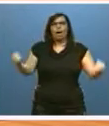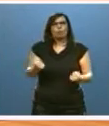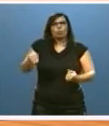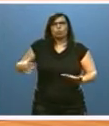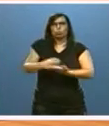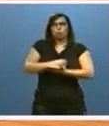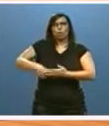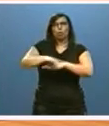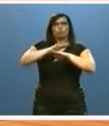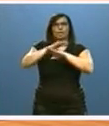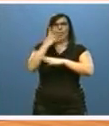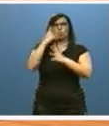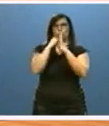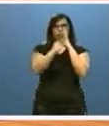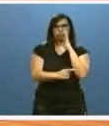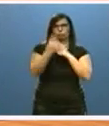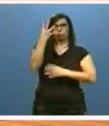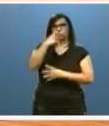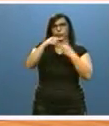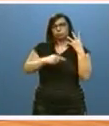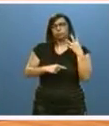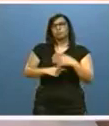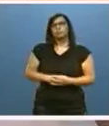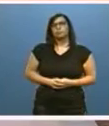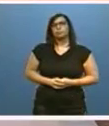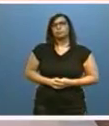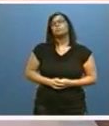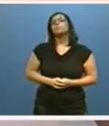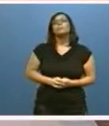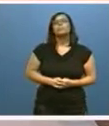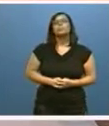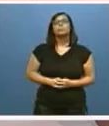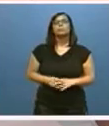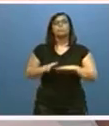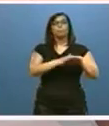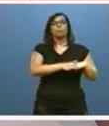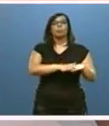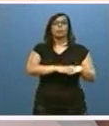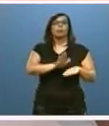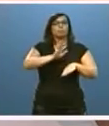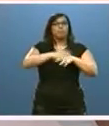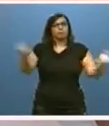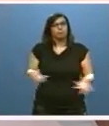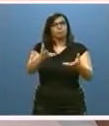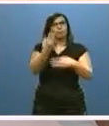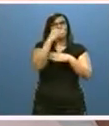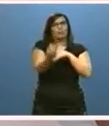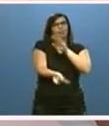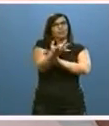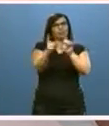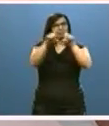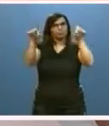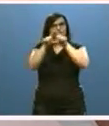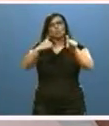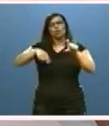de la Junta que lo desarrollan. Por otro lado, para favorecer la iniciativa emprendedora de los jóvenes, vamos a